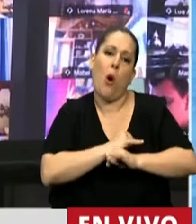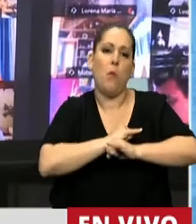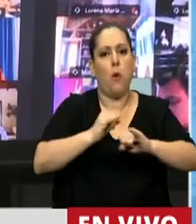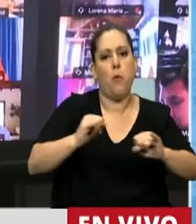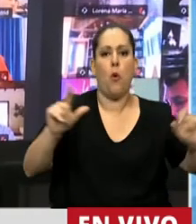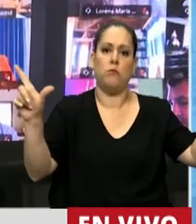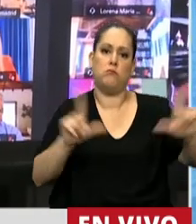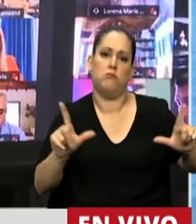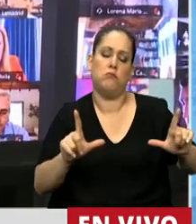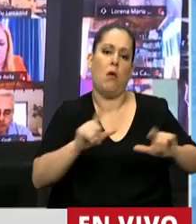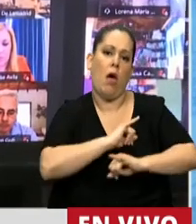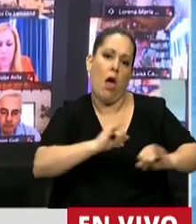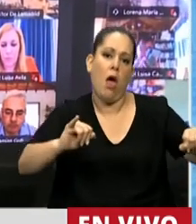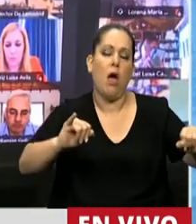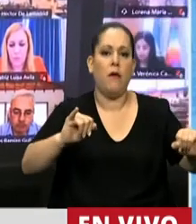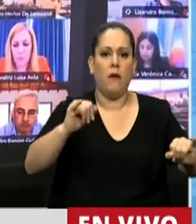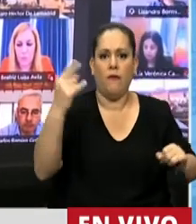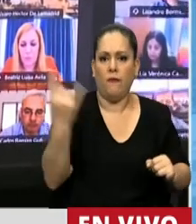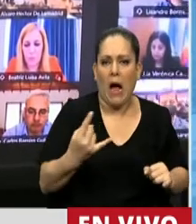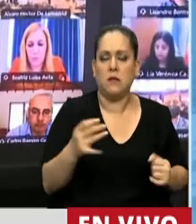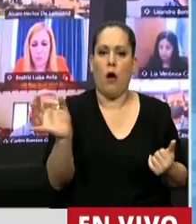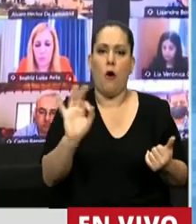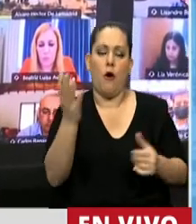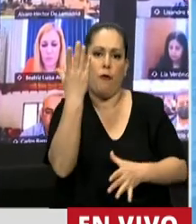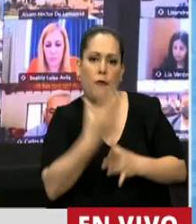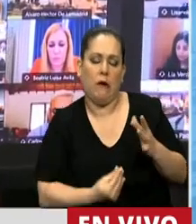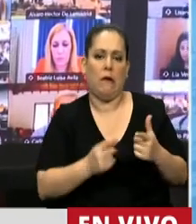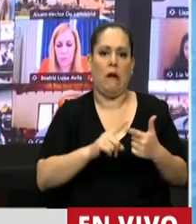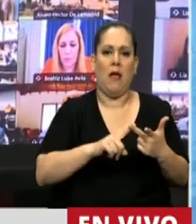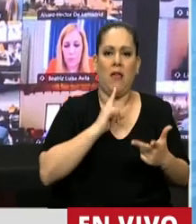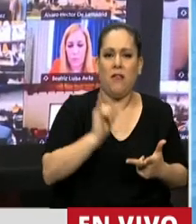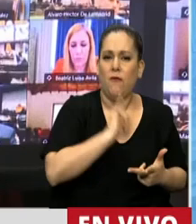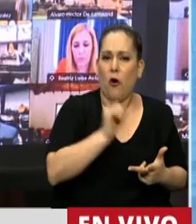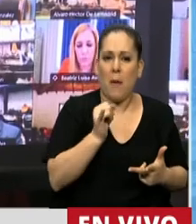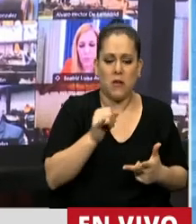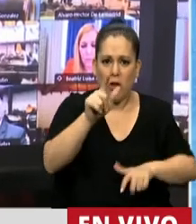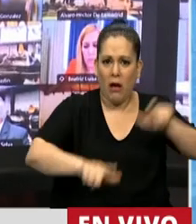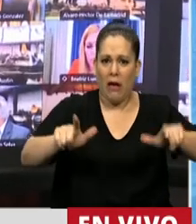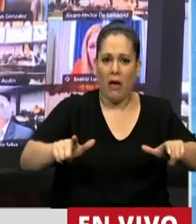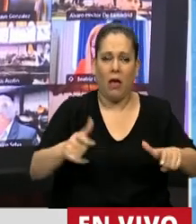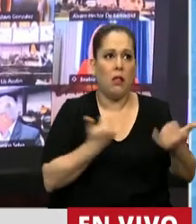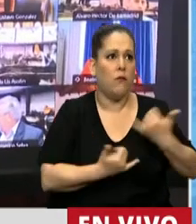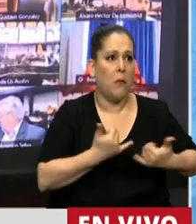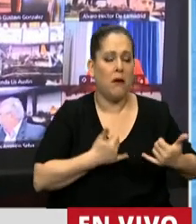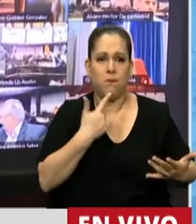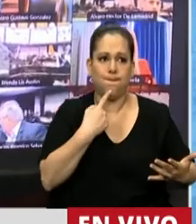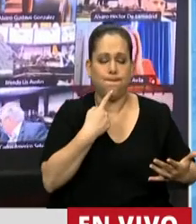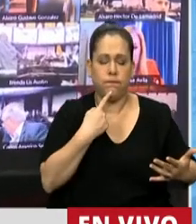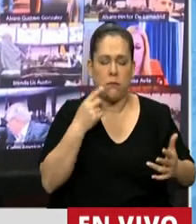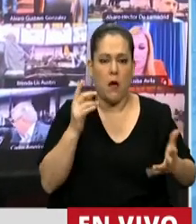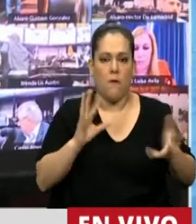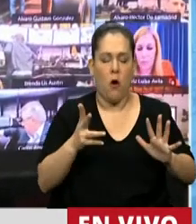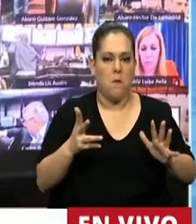comunicación informaciones erráticas que hacen alarmar a la ciudadanía argentina. Muchas gracias,